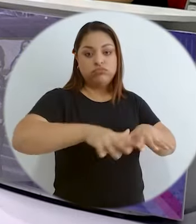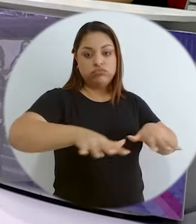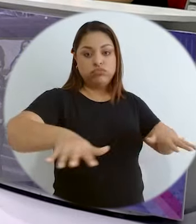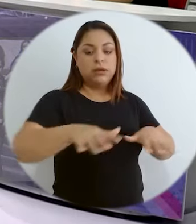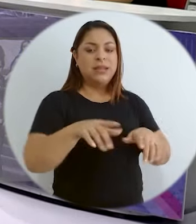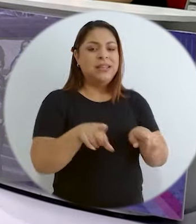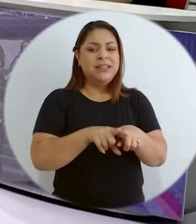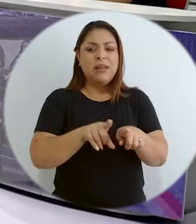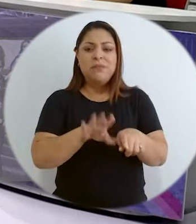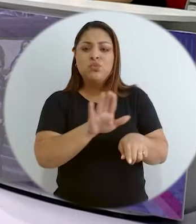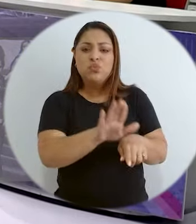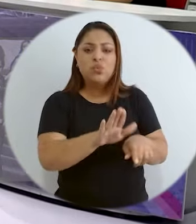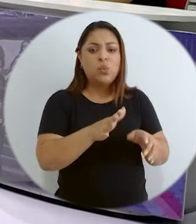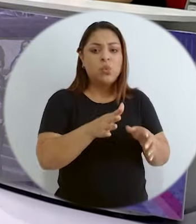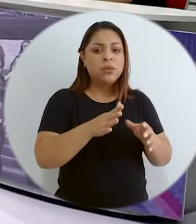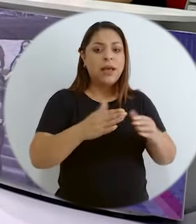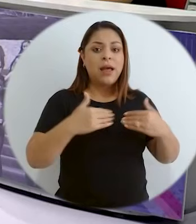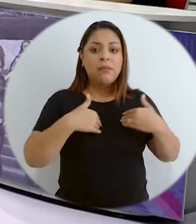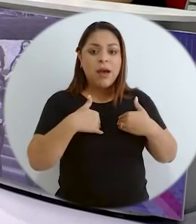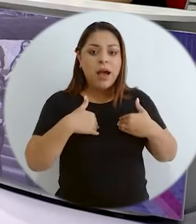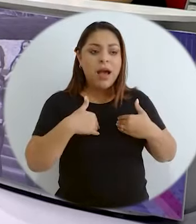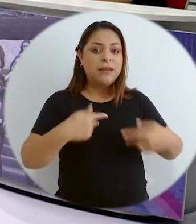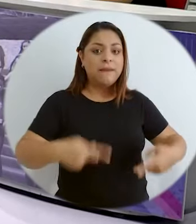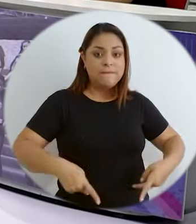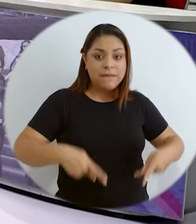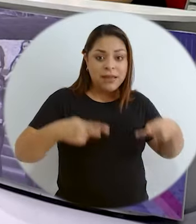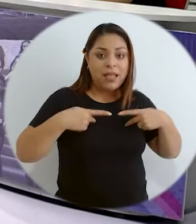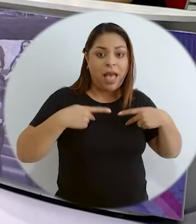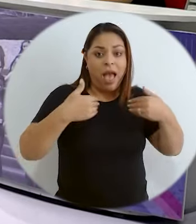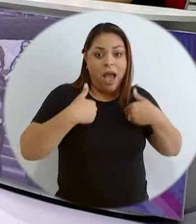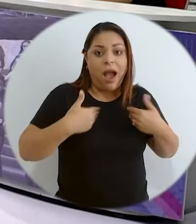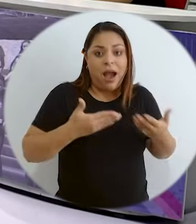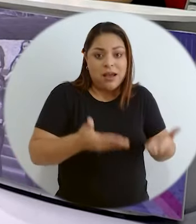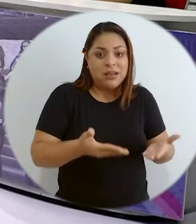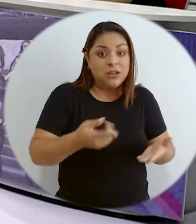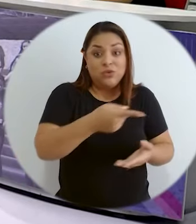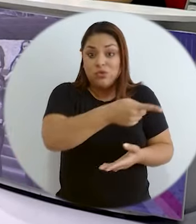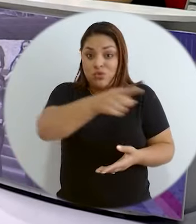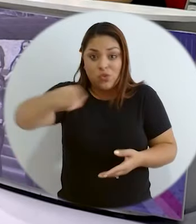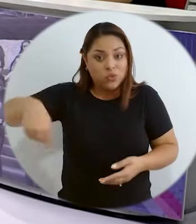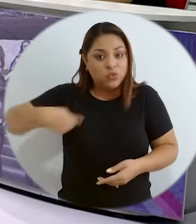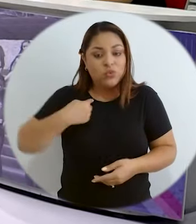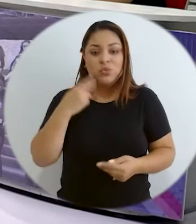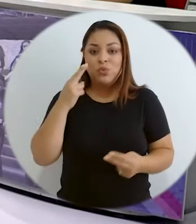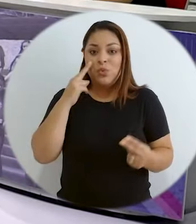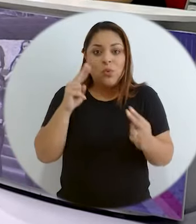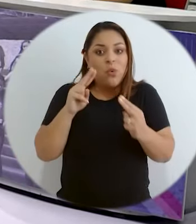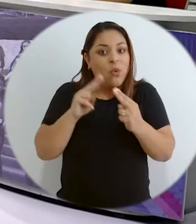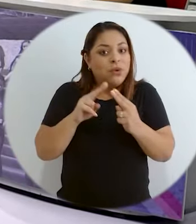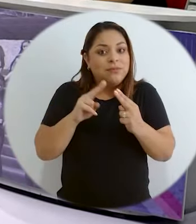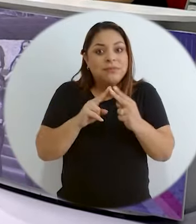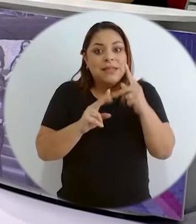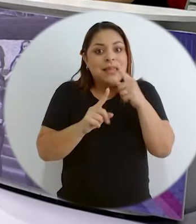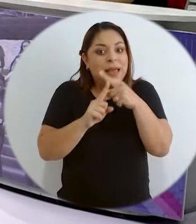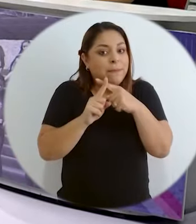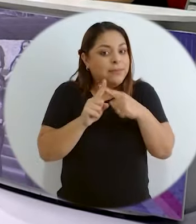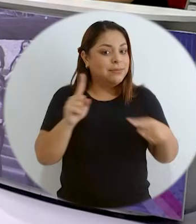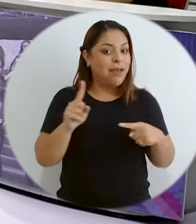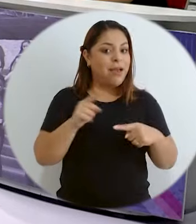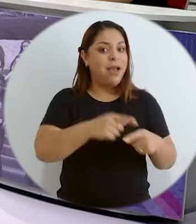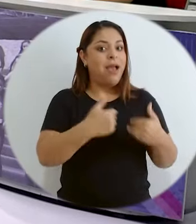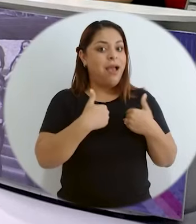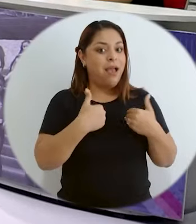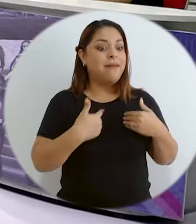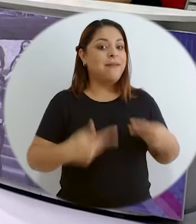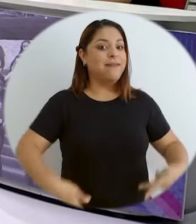tanto de los océanos como tales, pero de toda la vida que hay ahí, también de la que tal vez no conocemos ni la mitad. Y